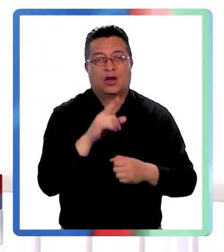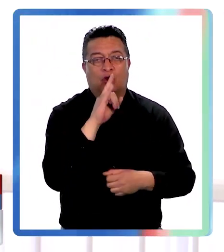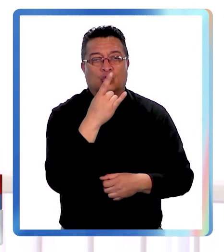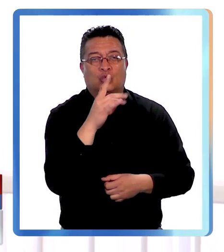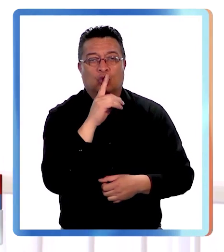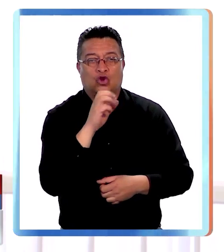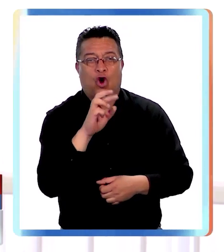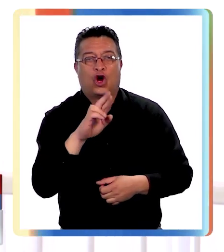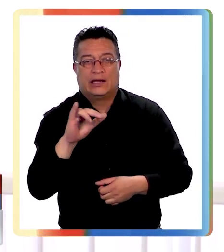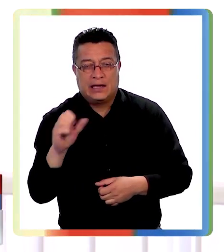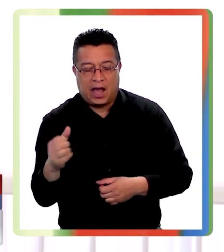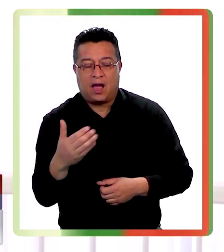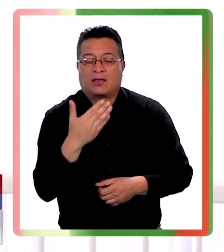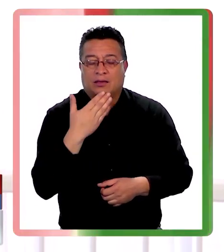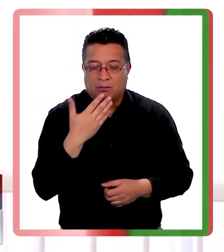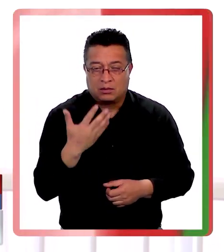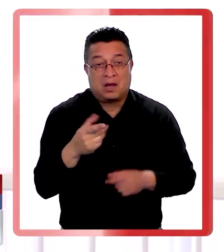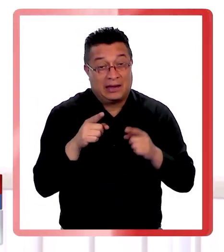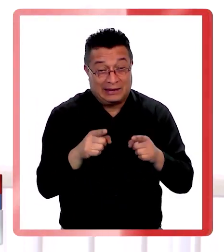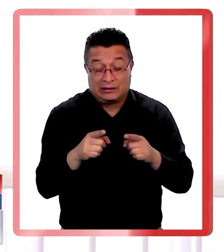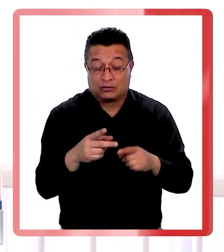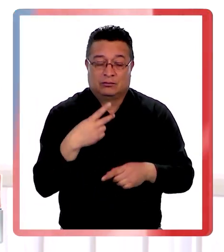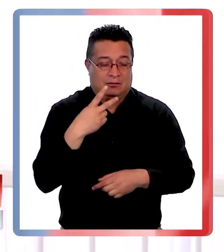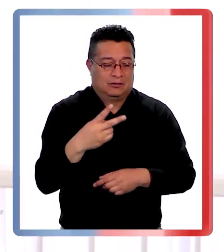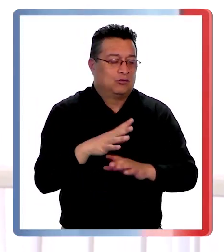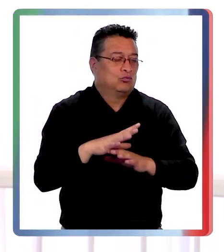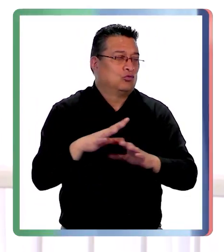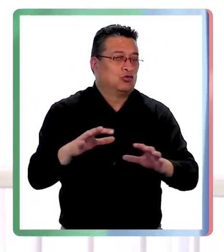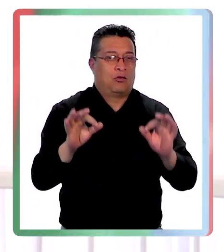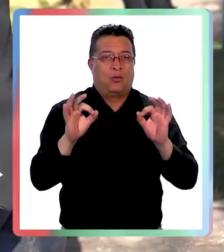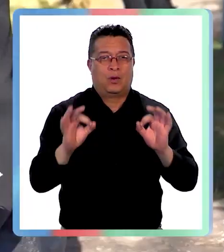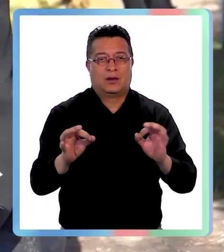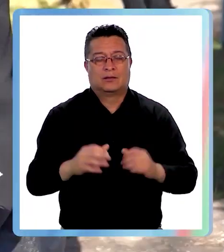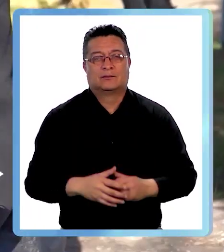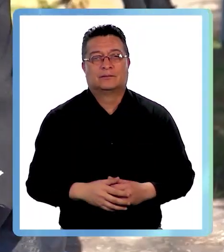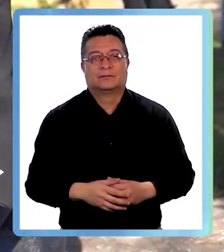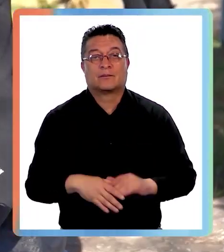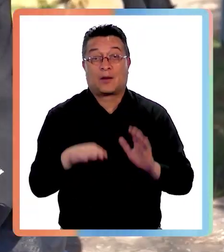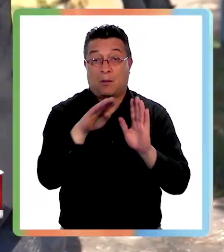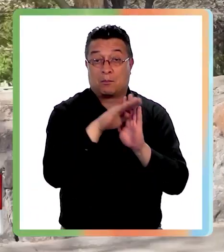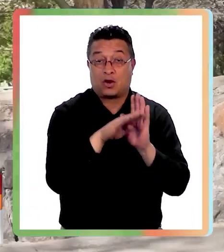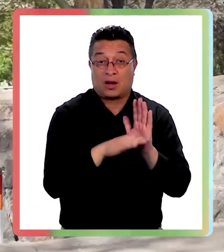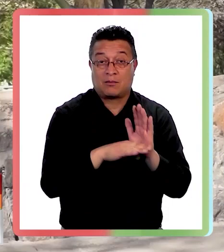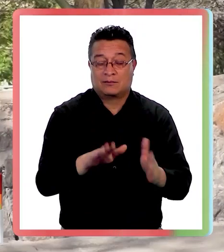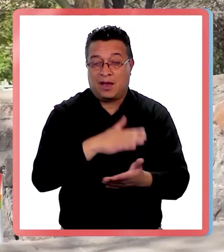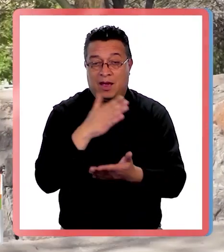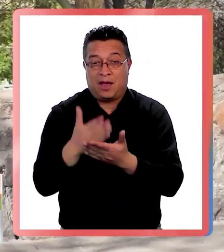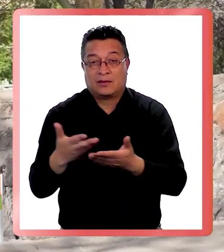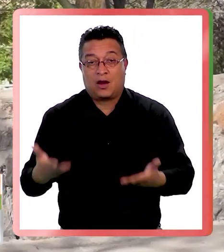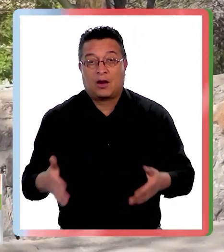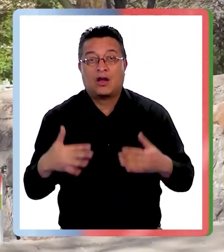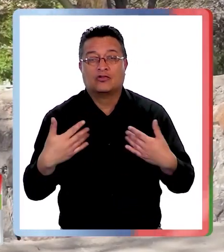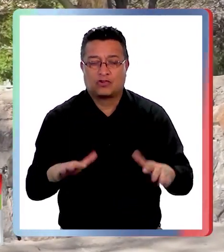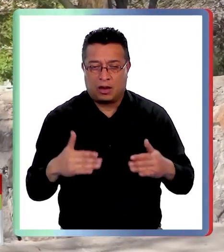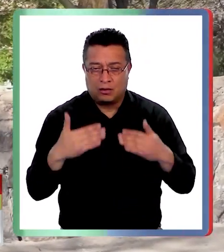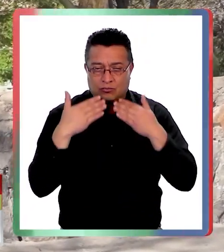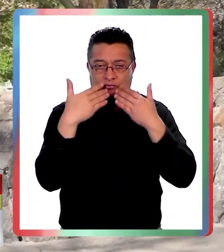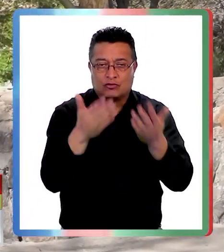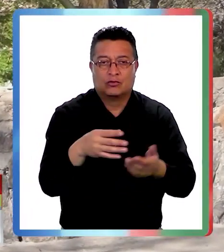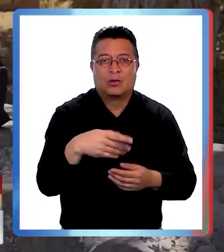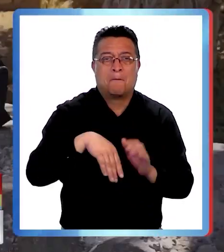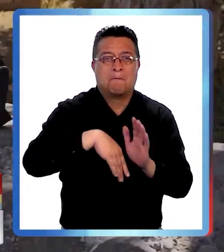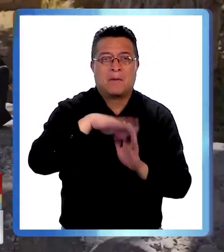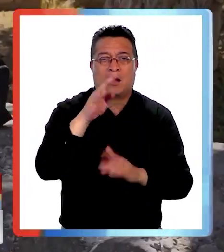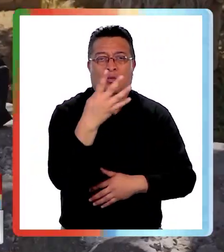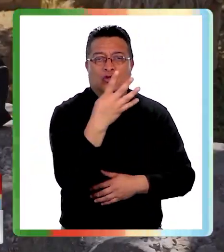tutoría y eso lo encuentro súper bien. El programa hasta la fecha ya ha entregado más